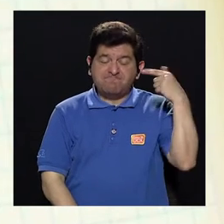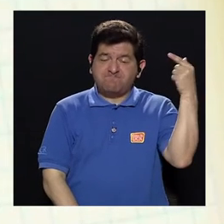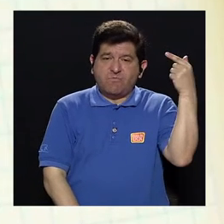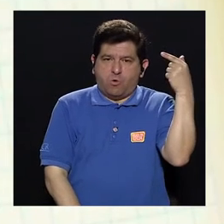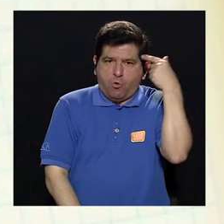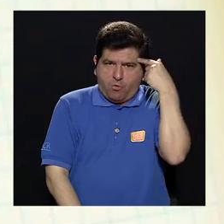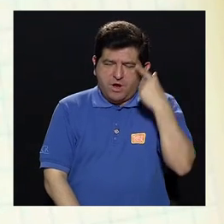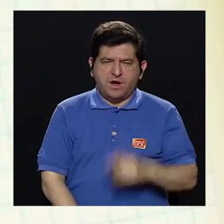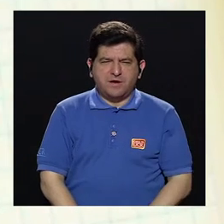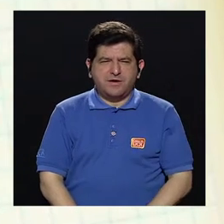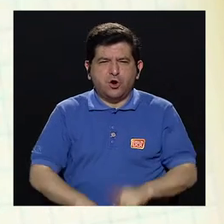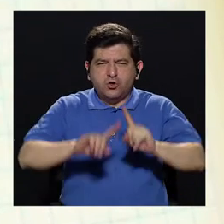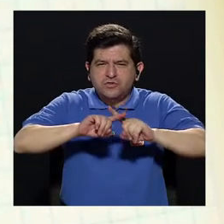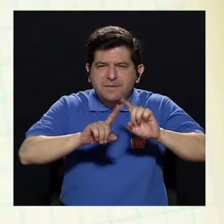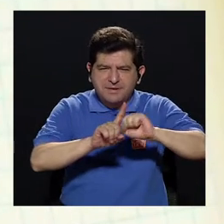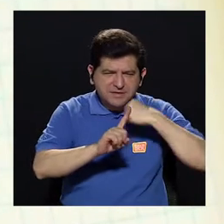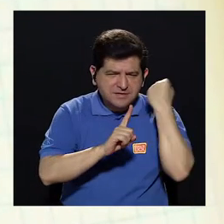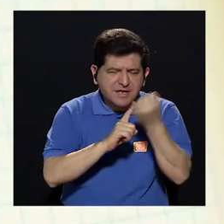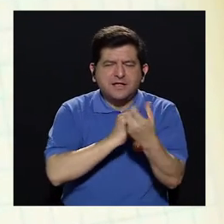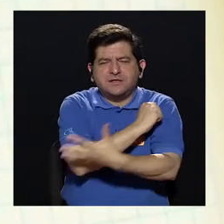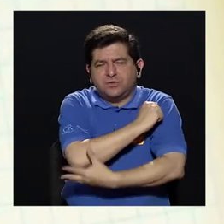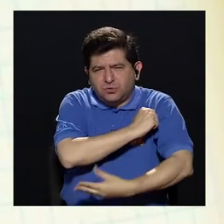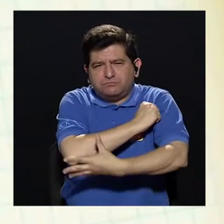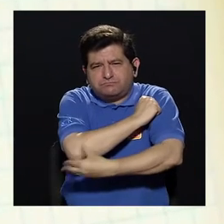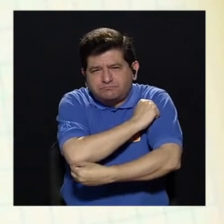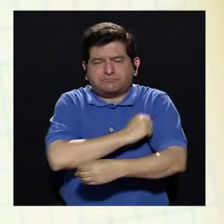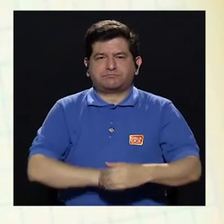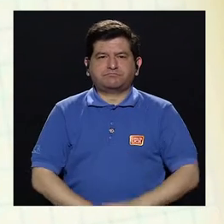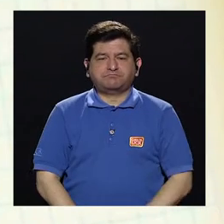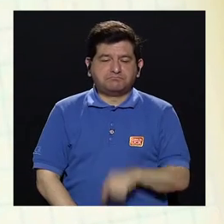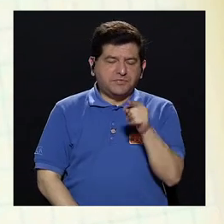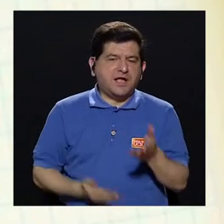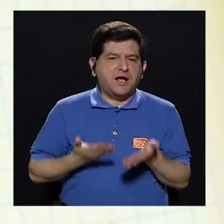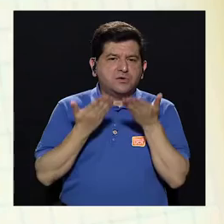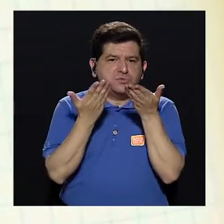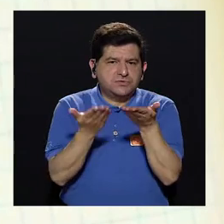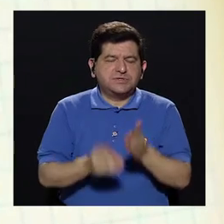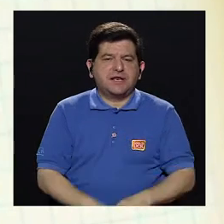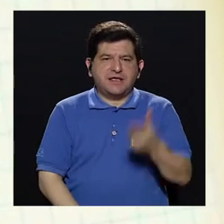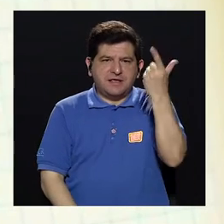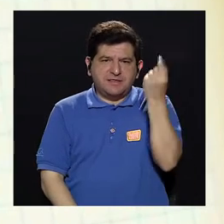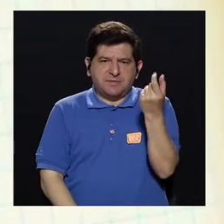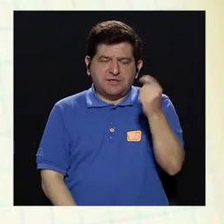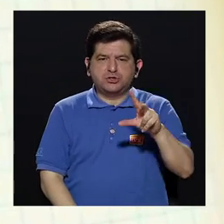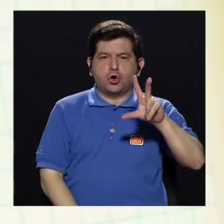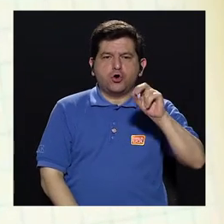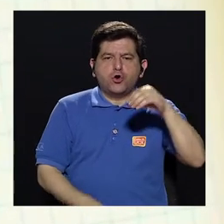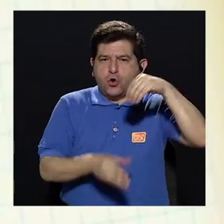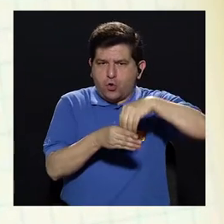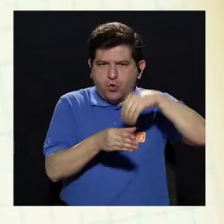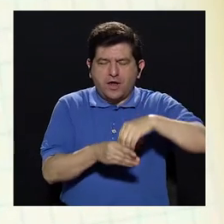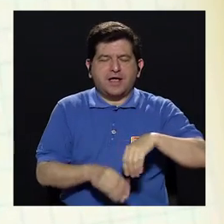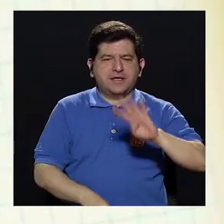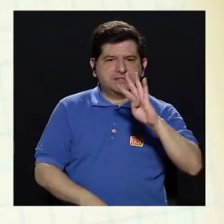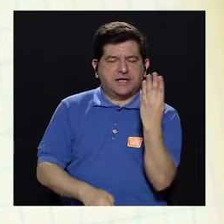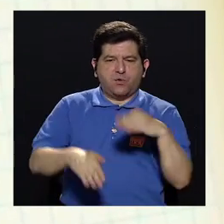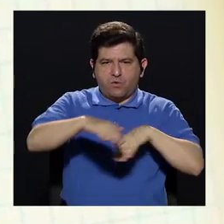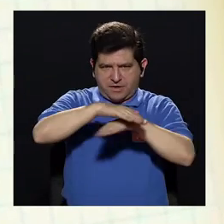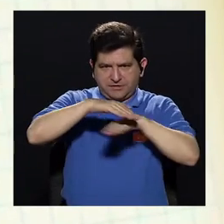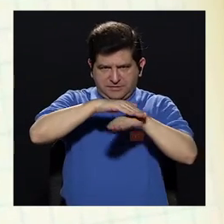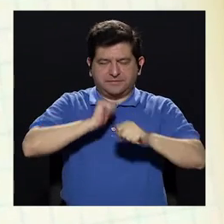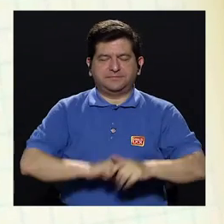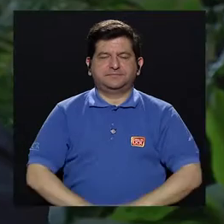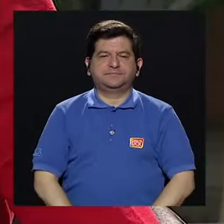Estado, bajo ciertas condiciones de pobreza, le da una pensión no contributiva. Ese es el cuarto pilar.